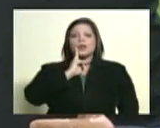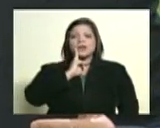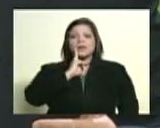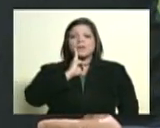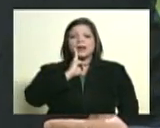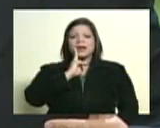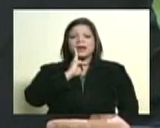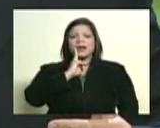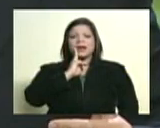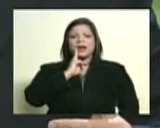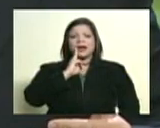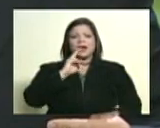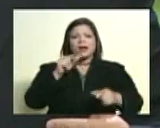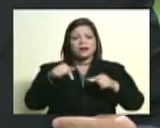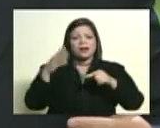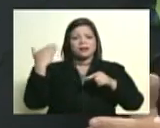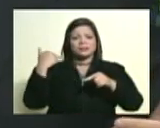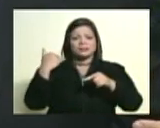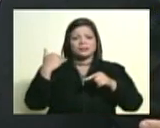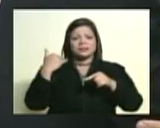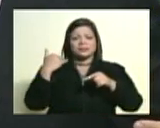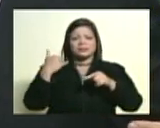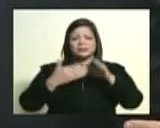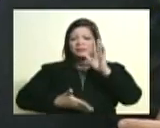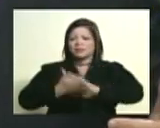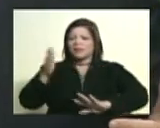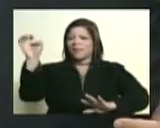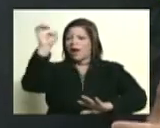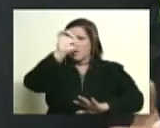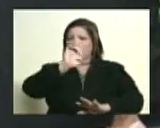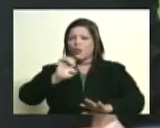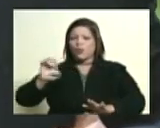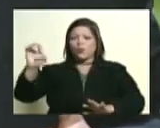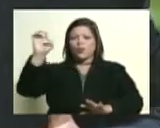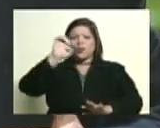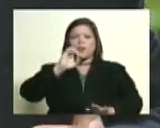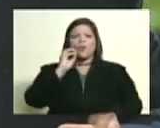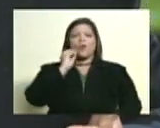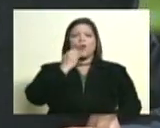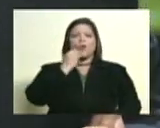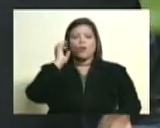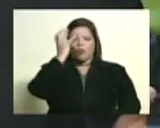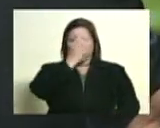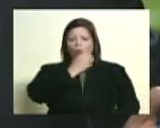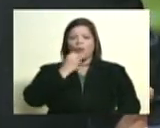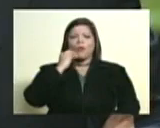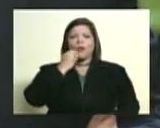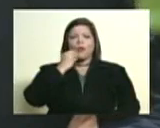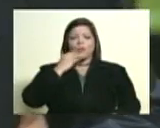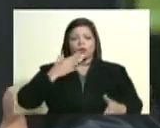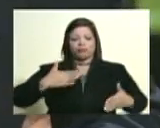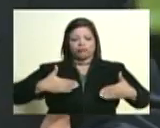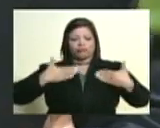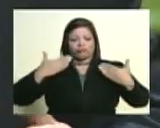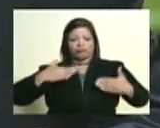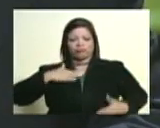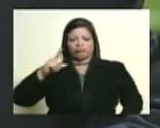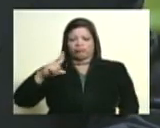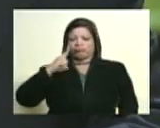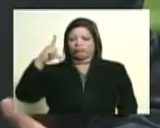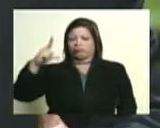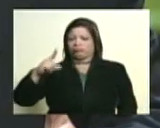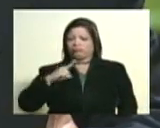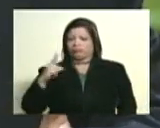que es aquel que se va a Europa siendo joven y vive una vida de opulencia díscola